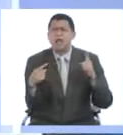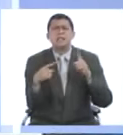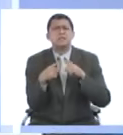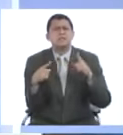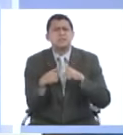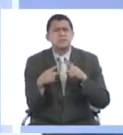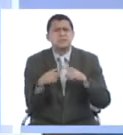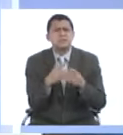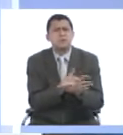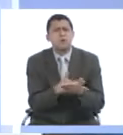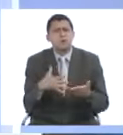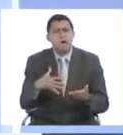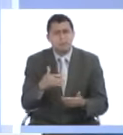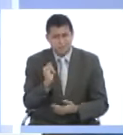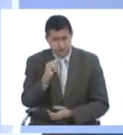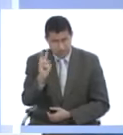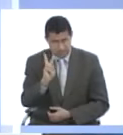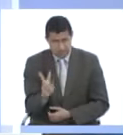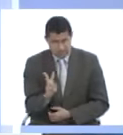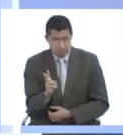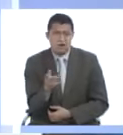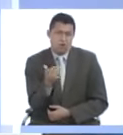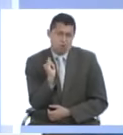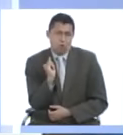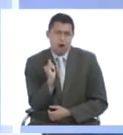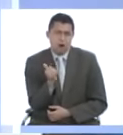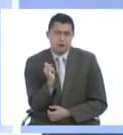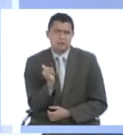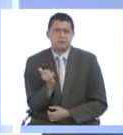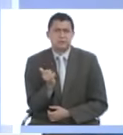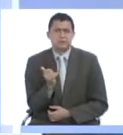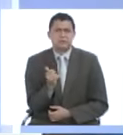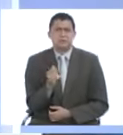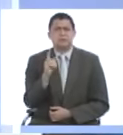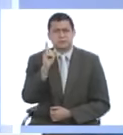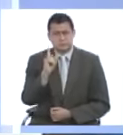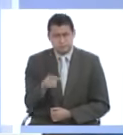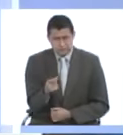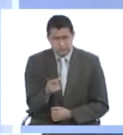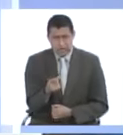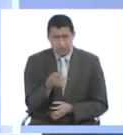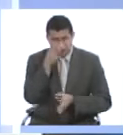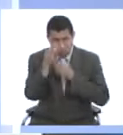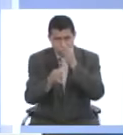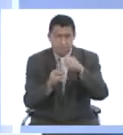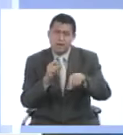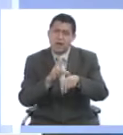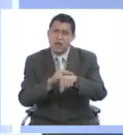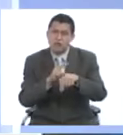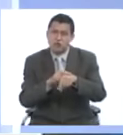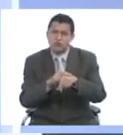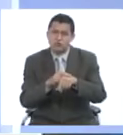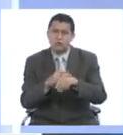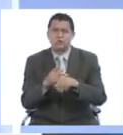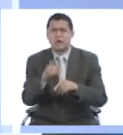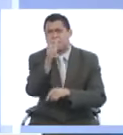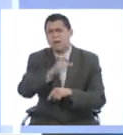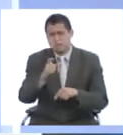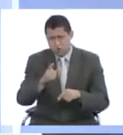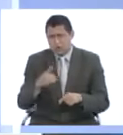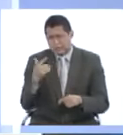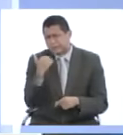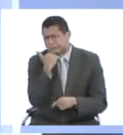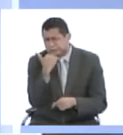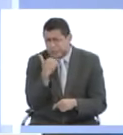de diabetes que hay en nuestro país o cuáles son los tipos de diabetes en general. Y además de lo que habla la doctora, que es la prediabetes, que no todas las personas